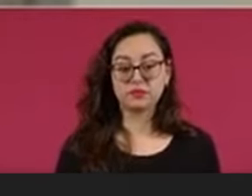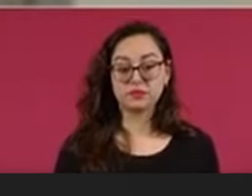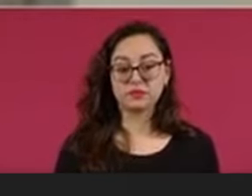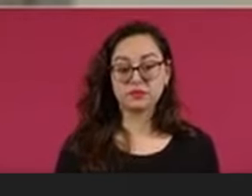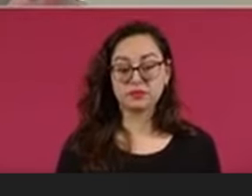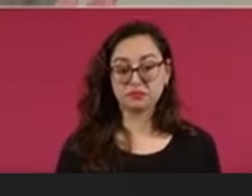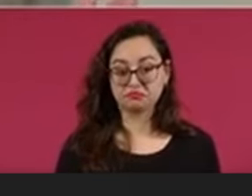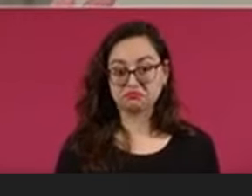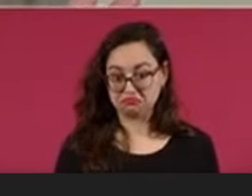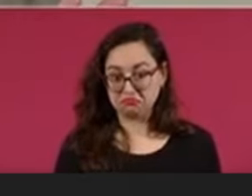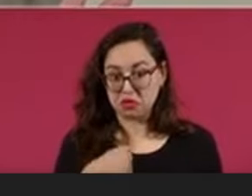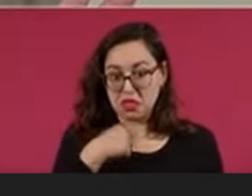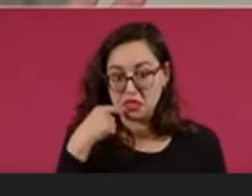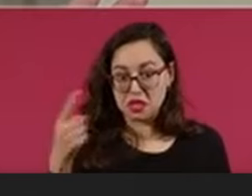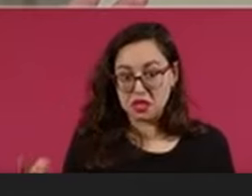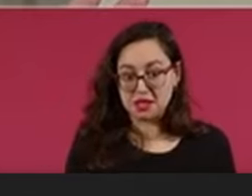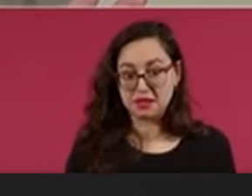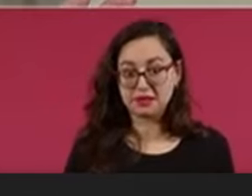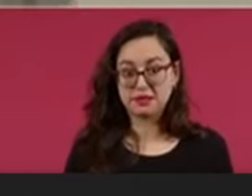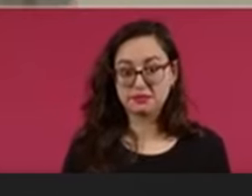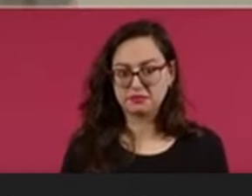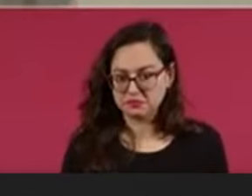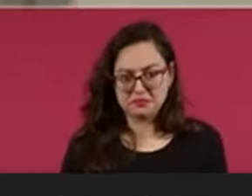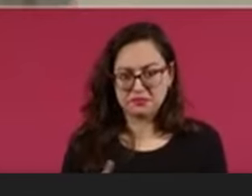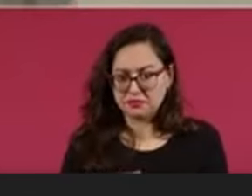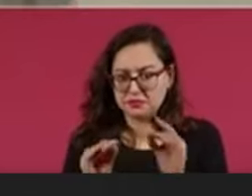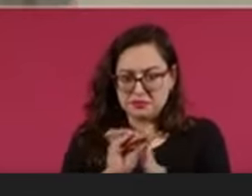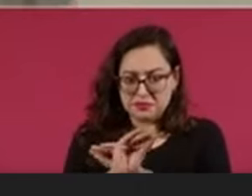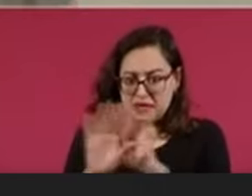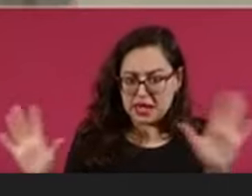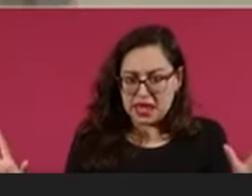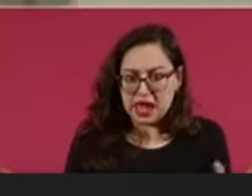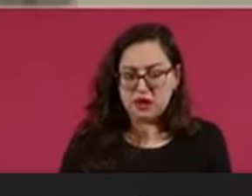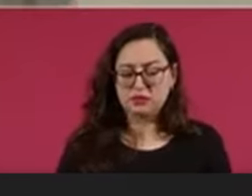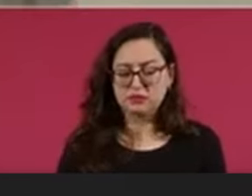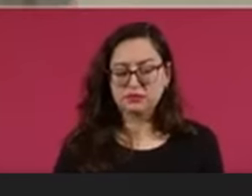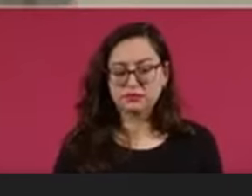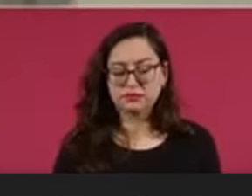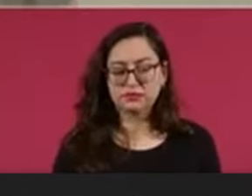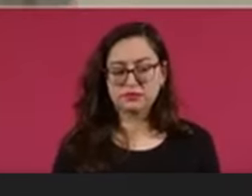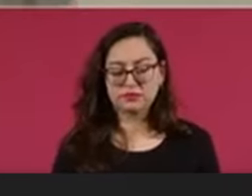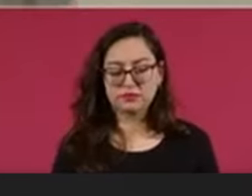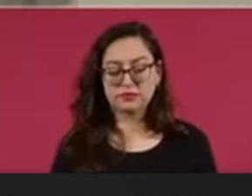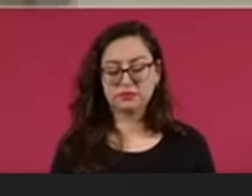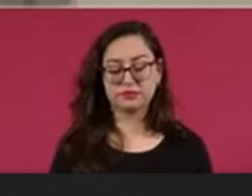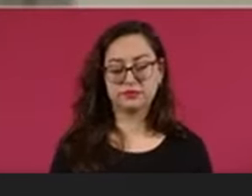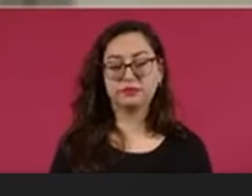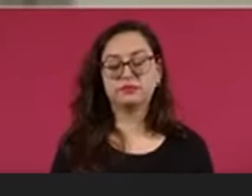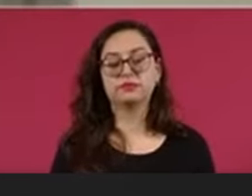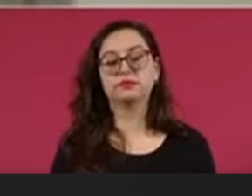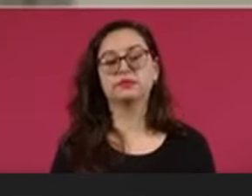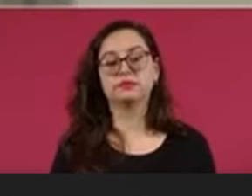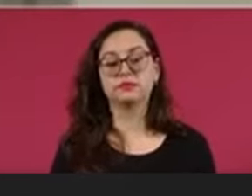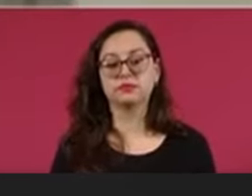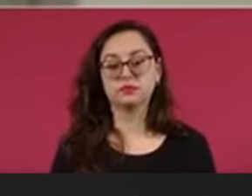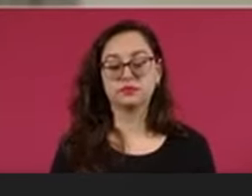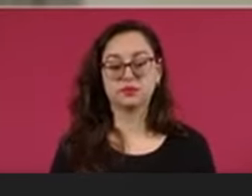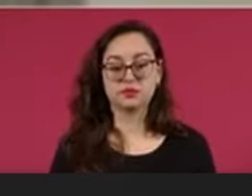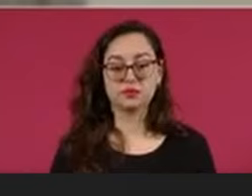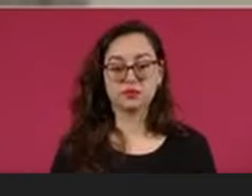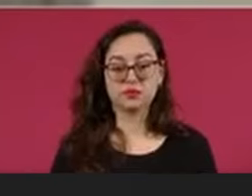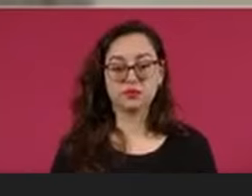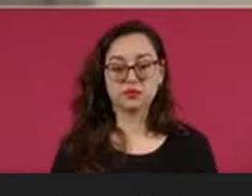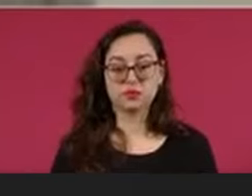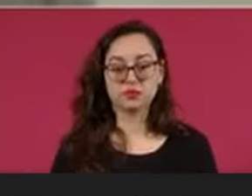Así, sé muy bien que de